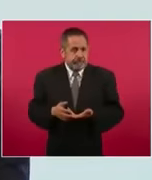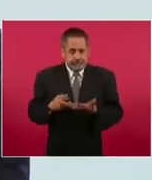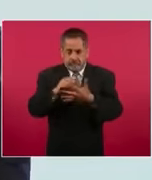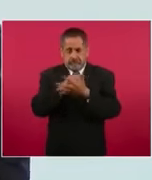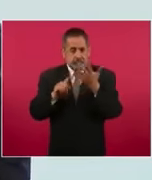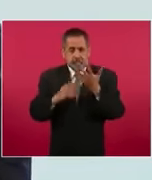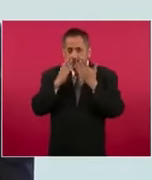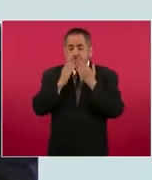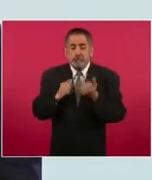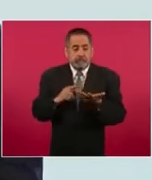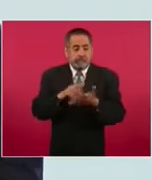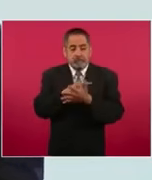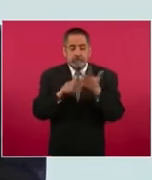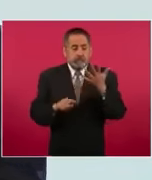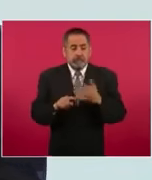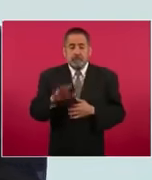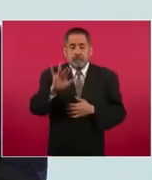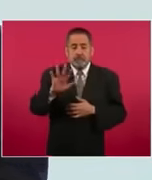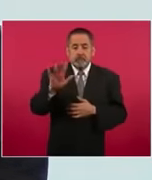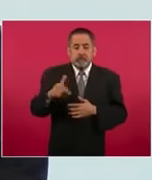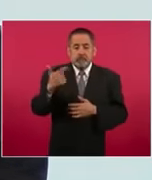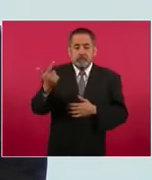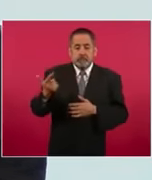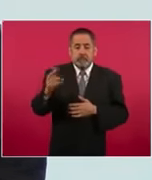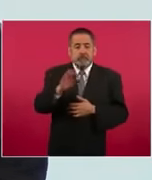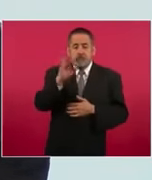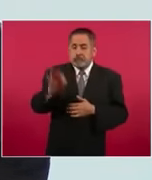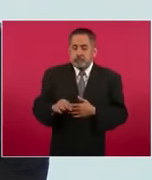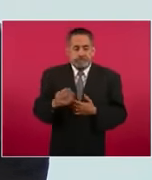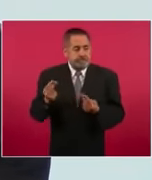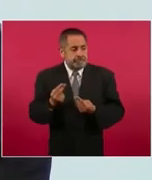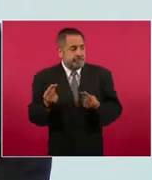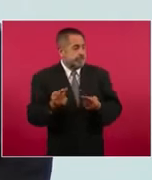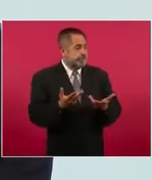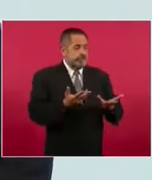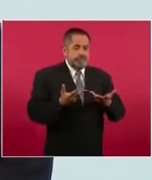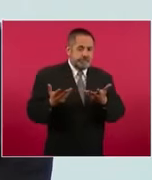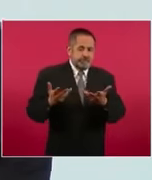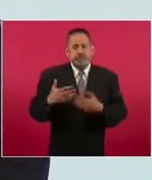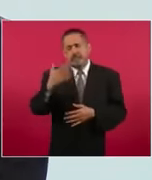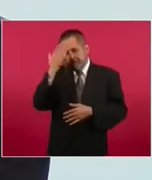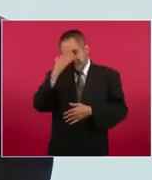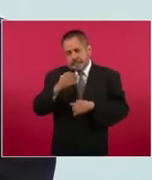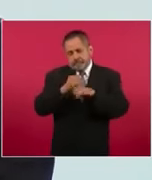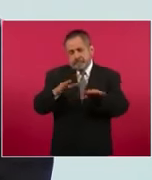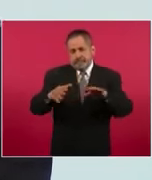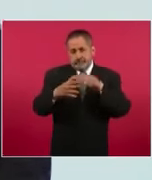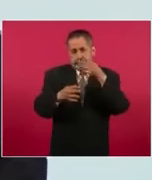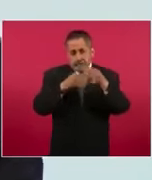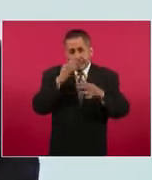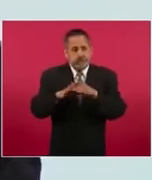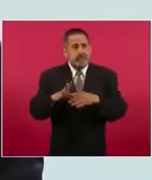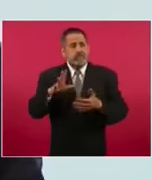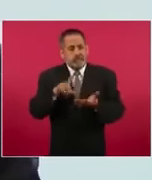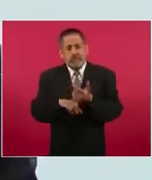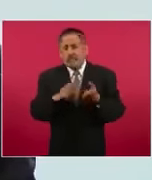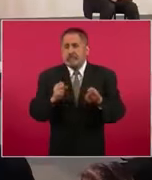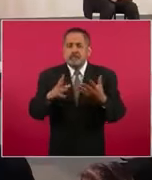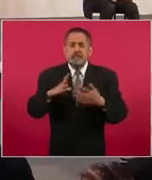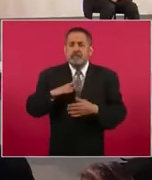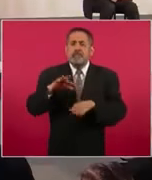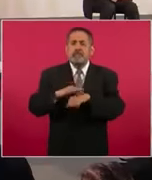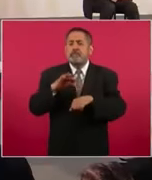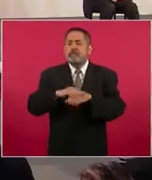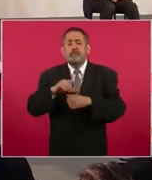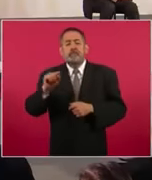estas cinco especialidades está el 57 por ciento de la necesidad y sabemos, por la información que se cuenta, que hay muchos médicos de